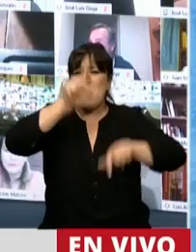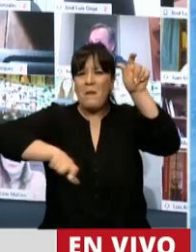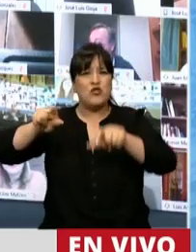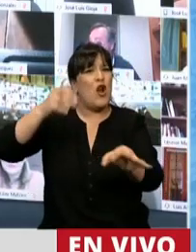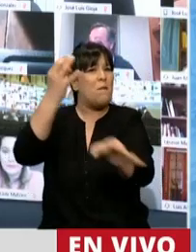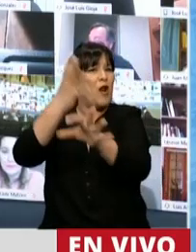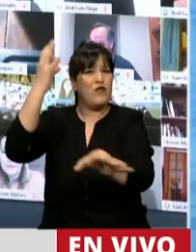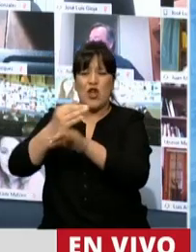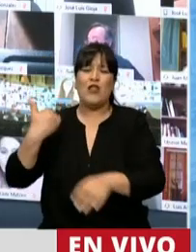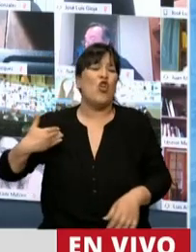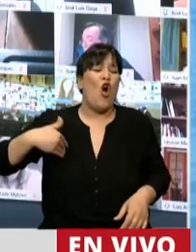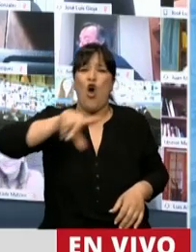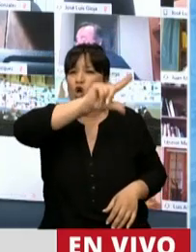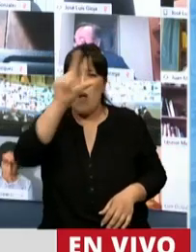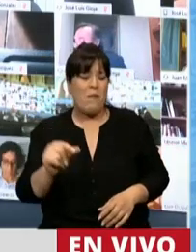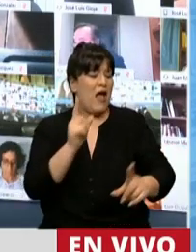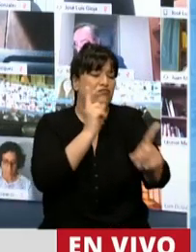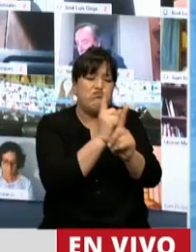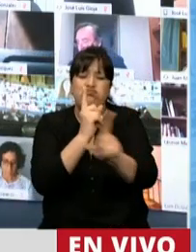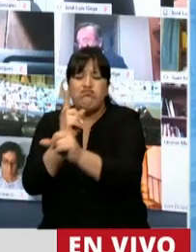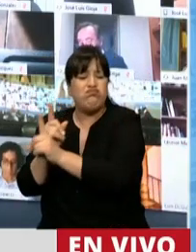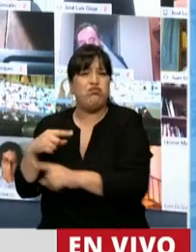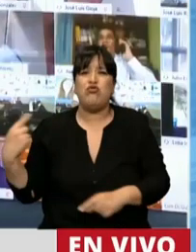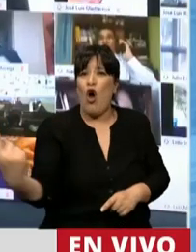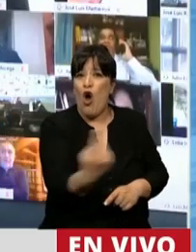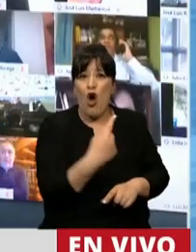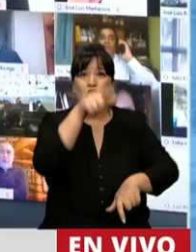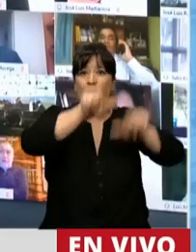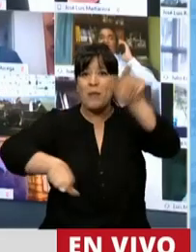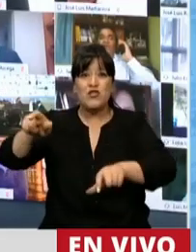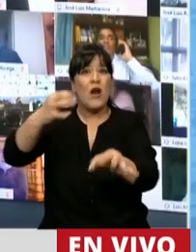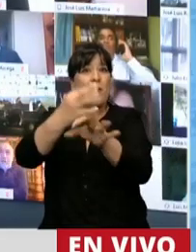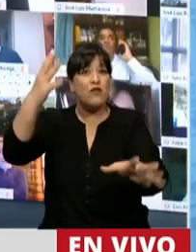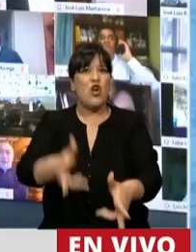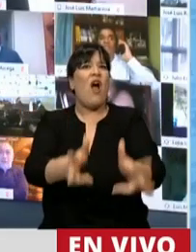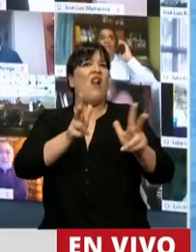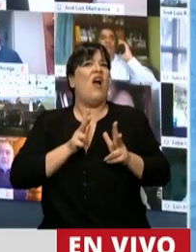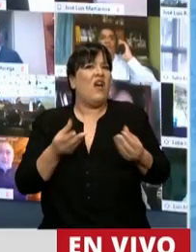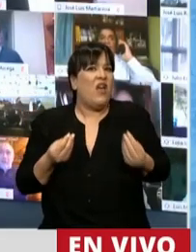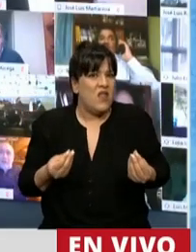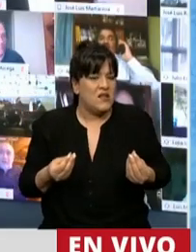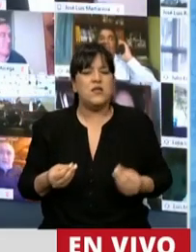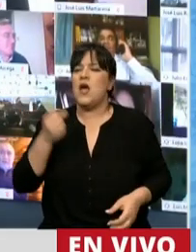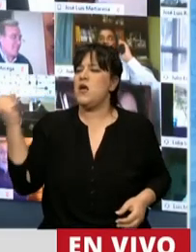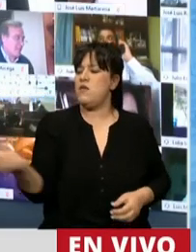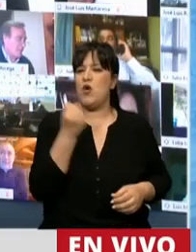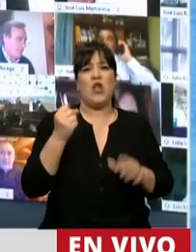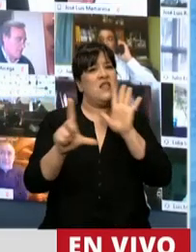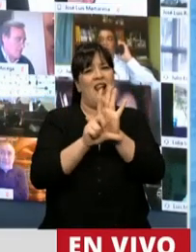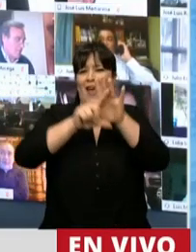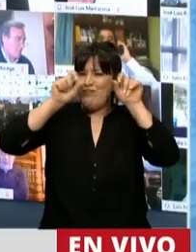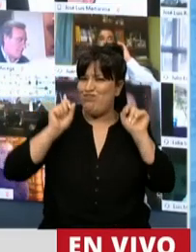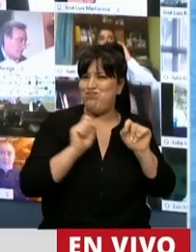que queda en evidencia esta buena voluntad. Creo además que hemos consultado